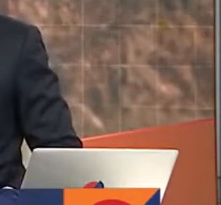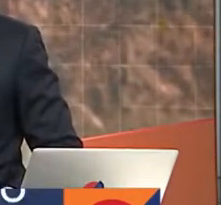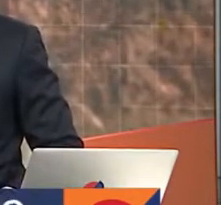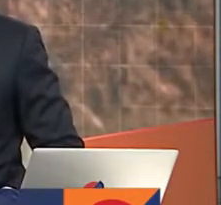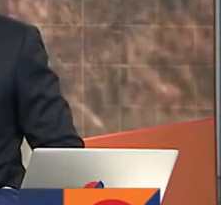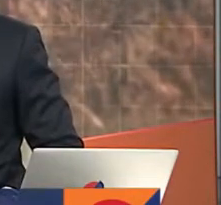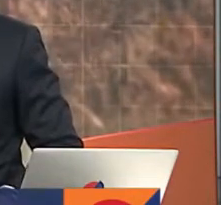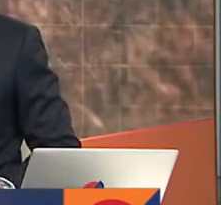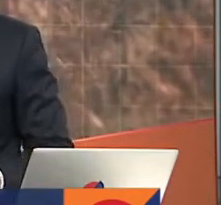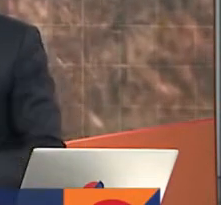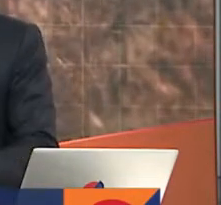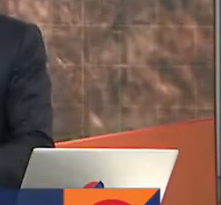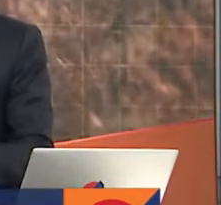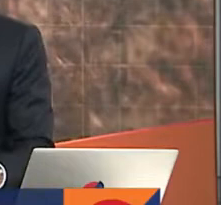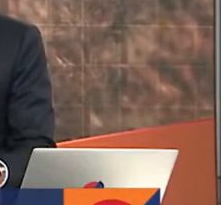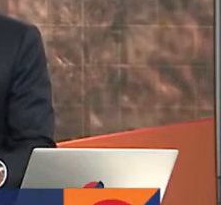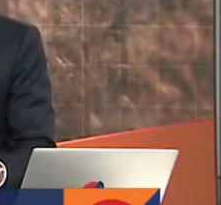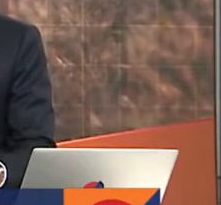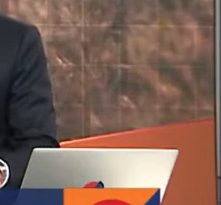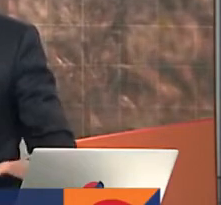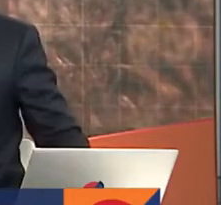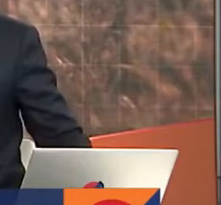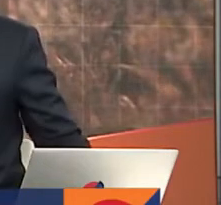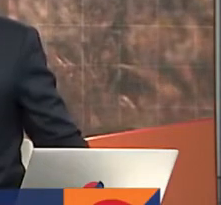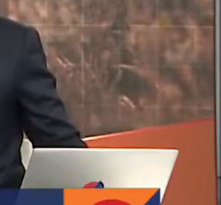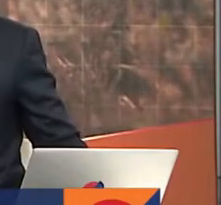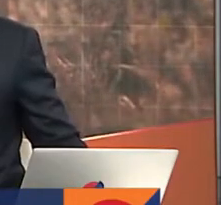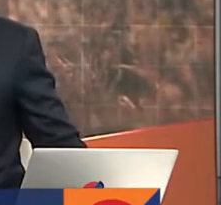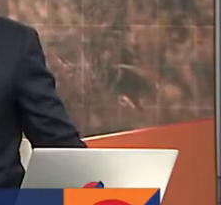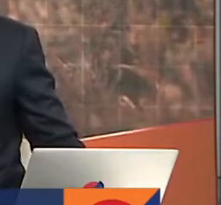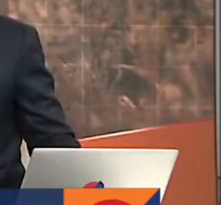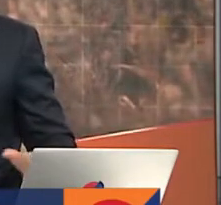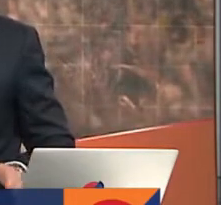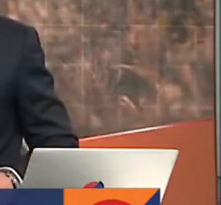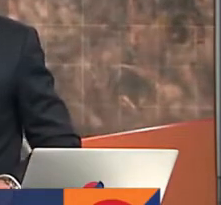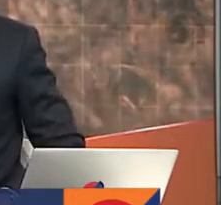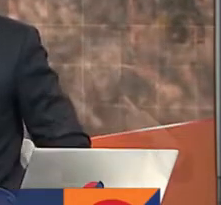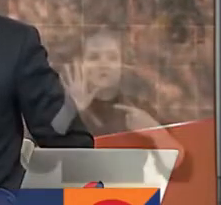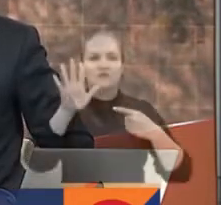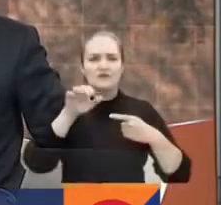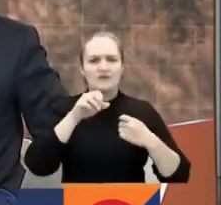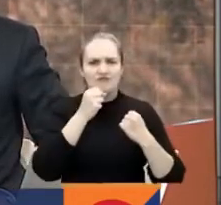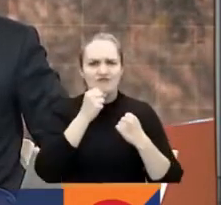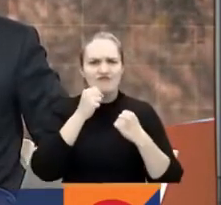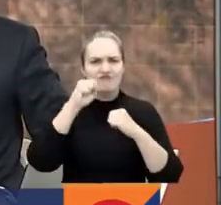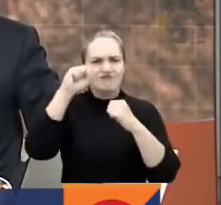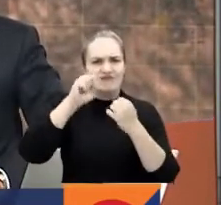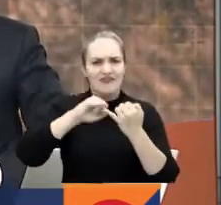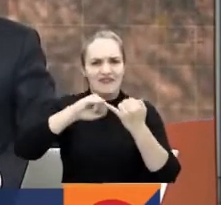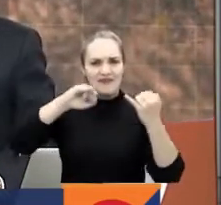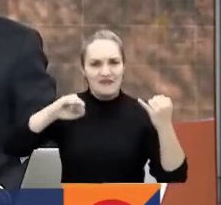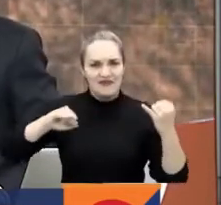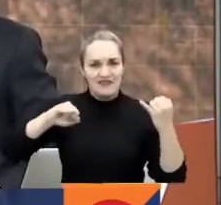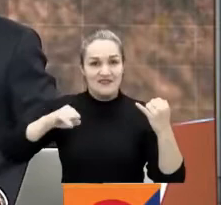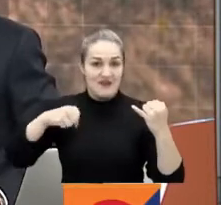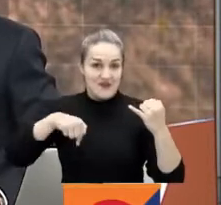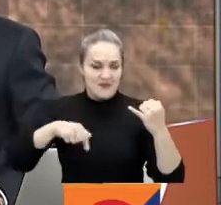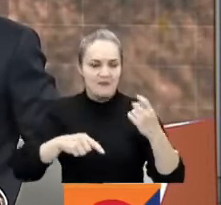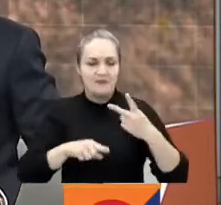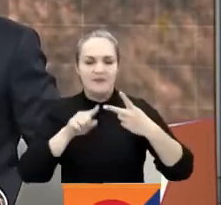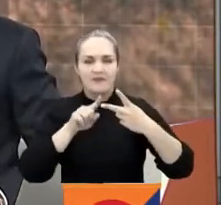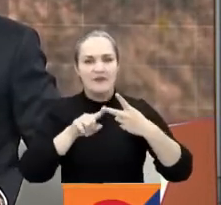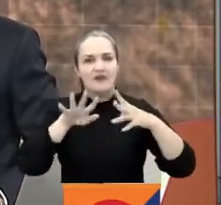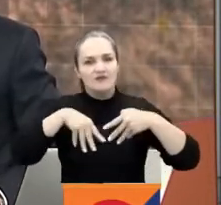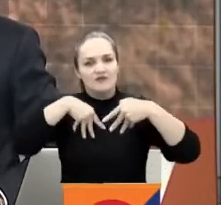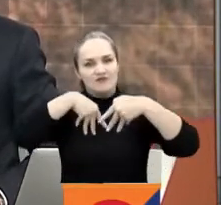para el país Carolina y televidentes. La celebración del grito de independencia y el desfile militar por las calles de Bogotá y otras ciudades del